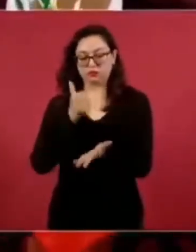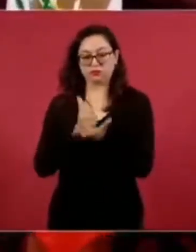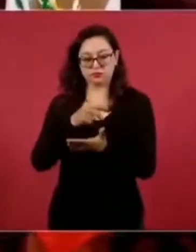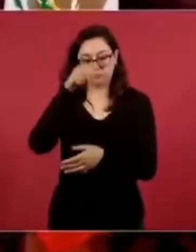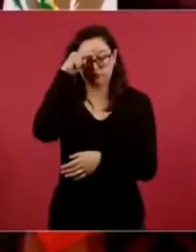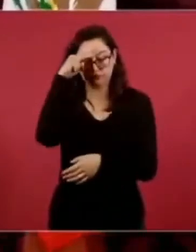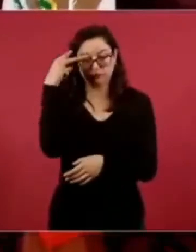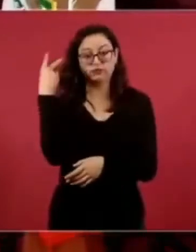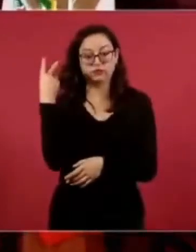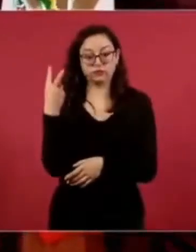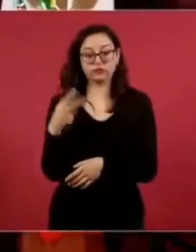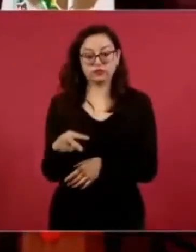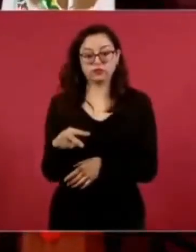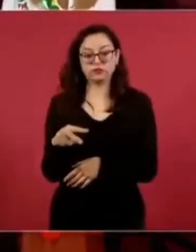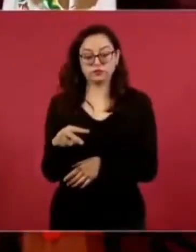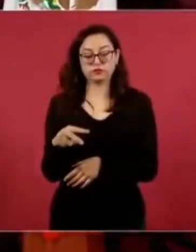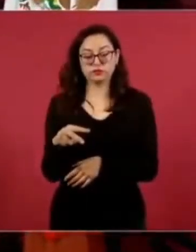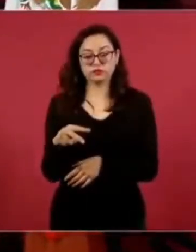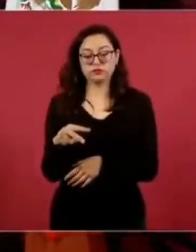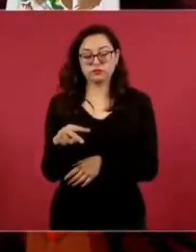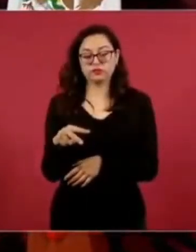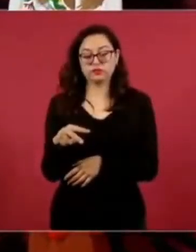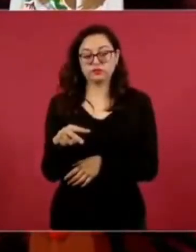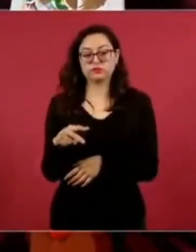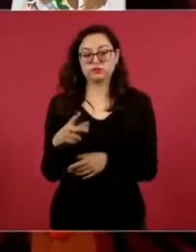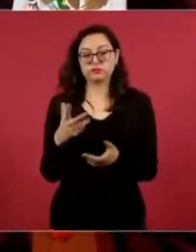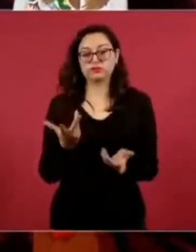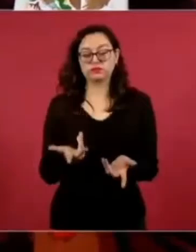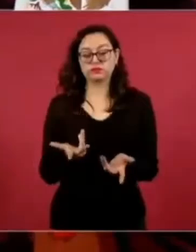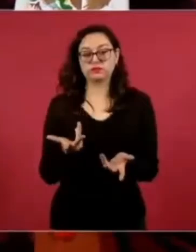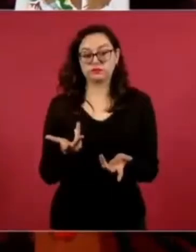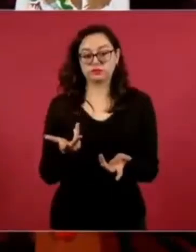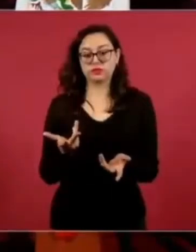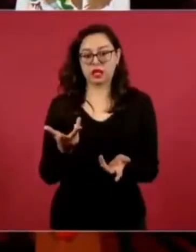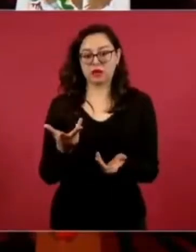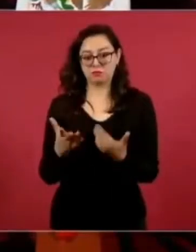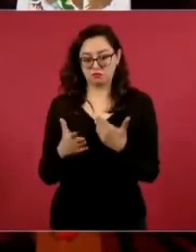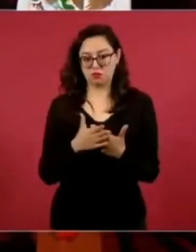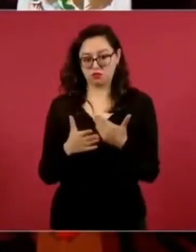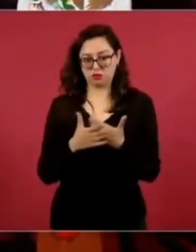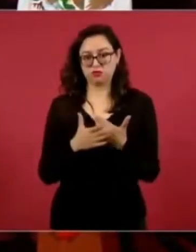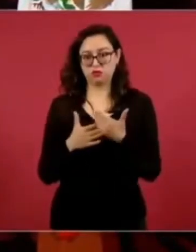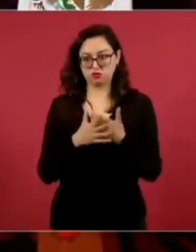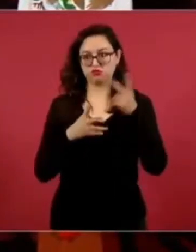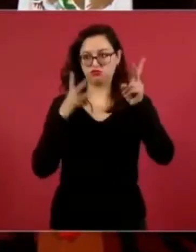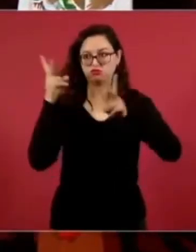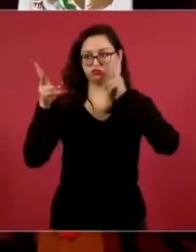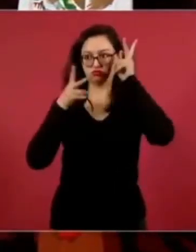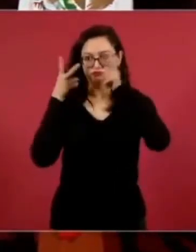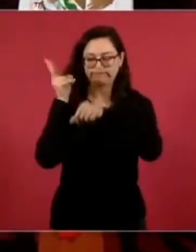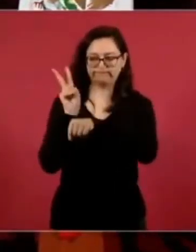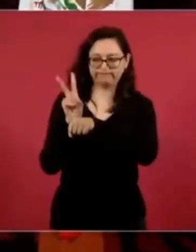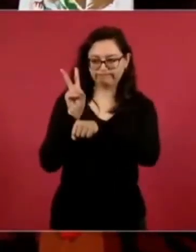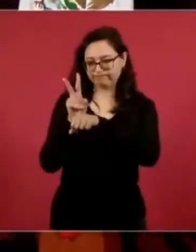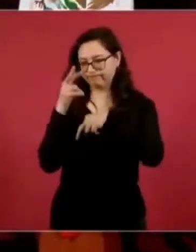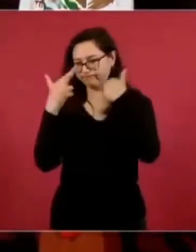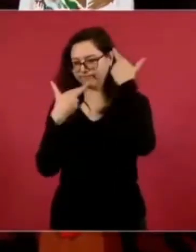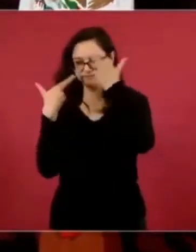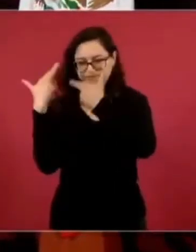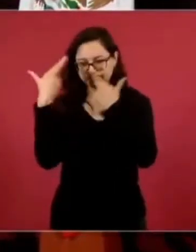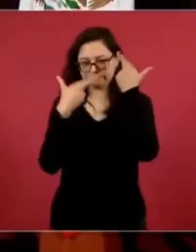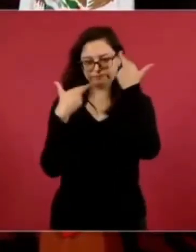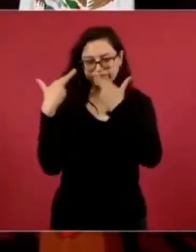trabajando, vamos este fin de semana a hacer una supervisión con